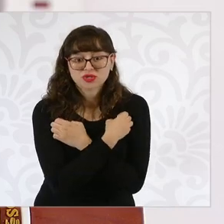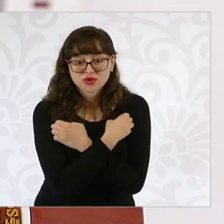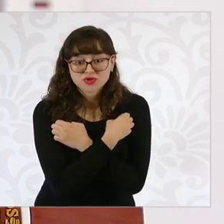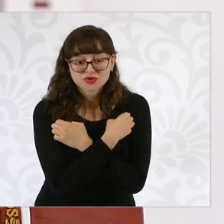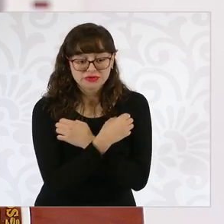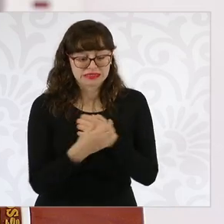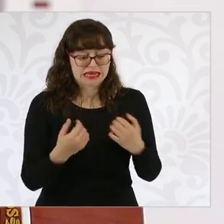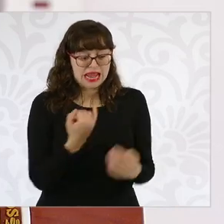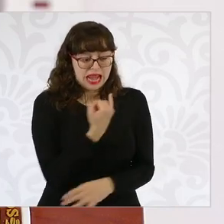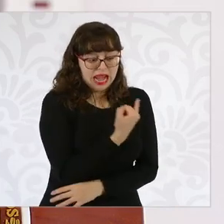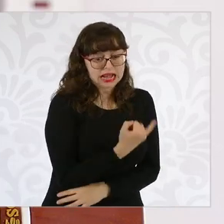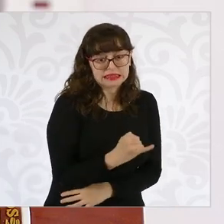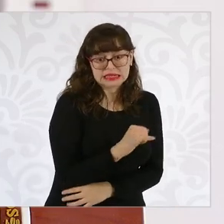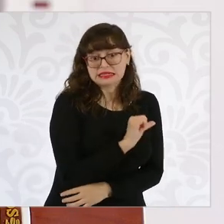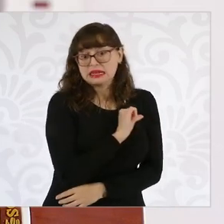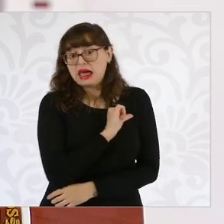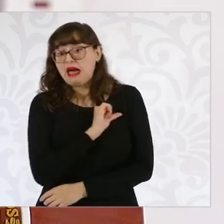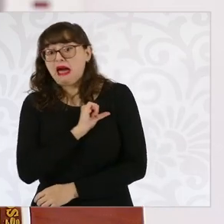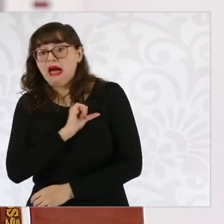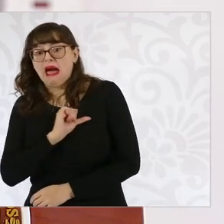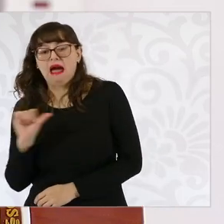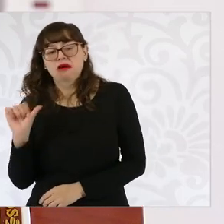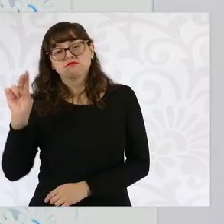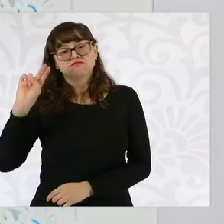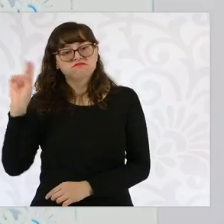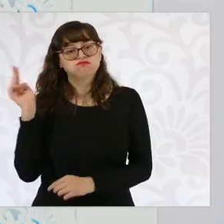hasta el posgrado.